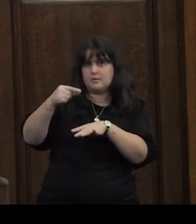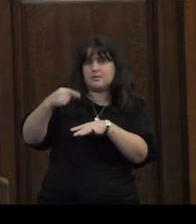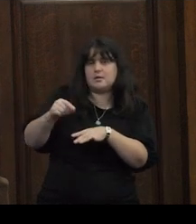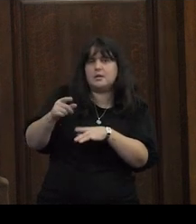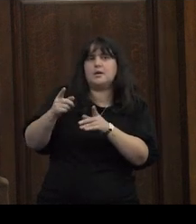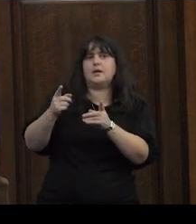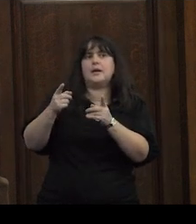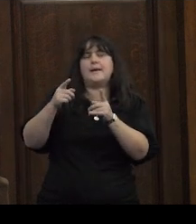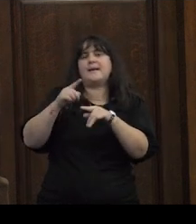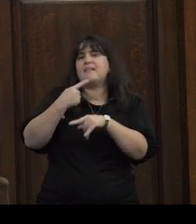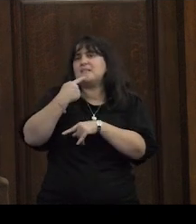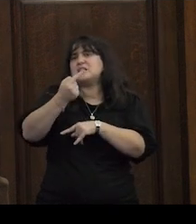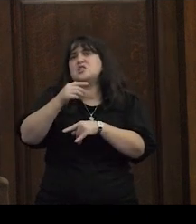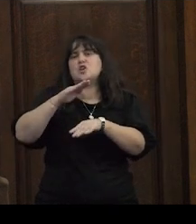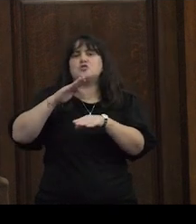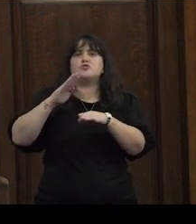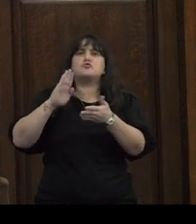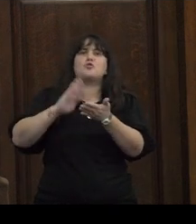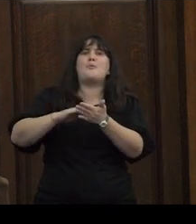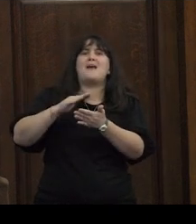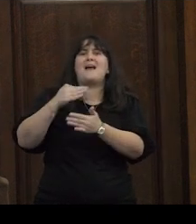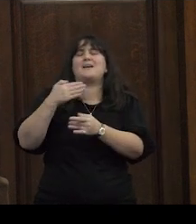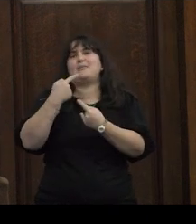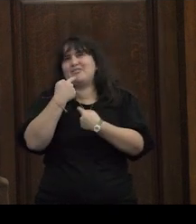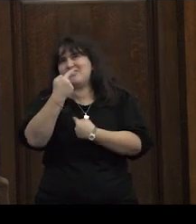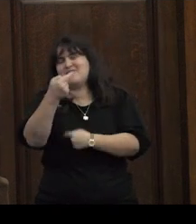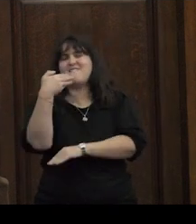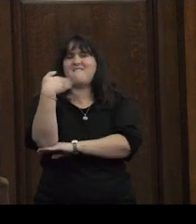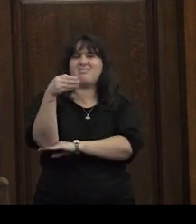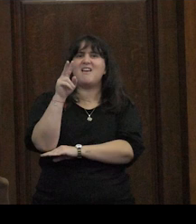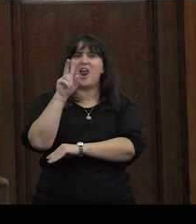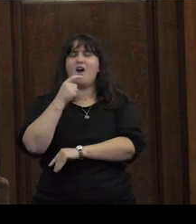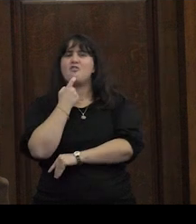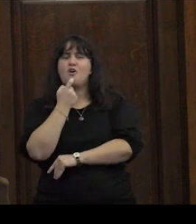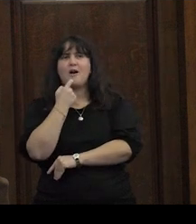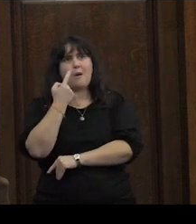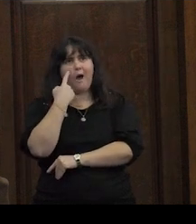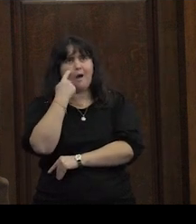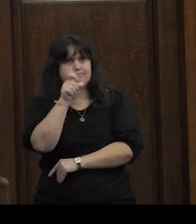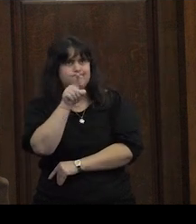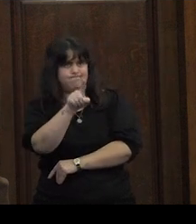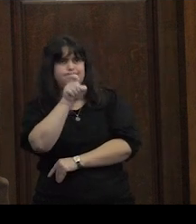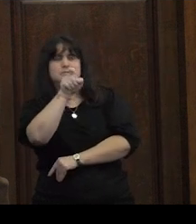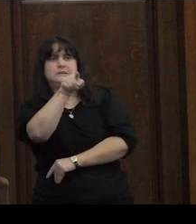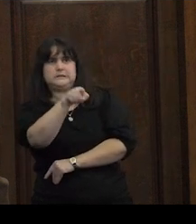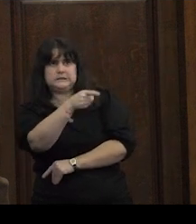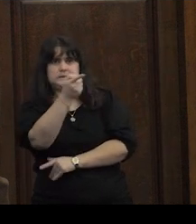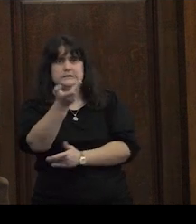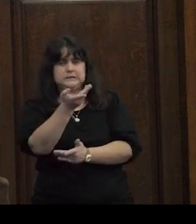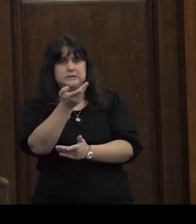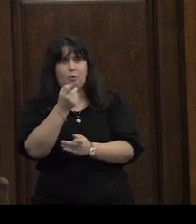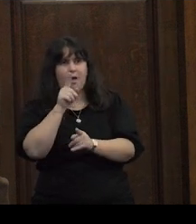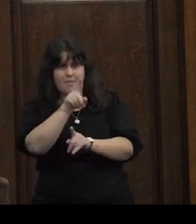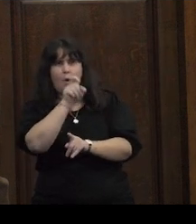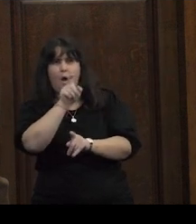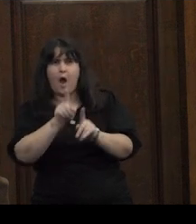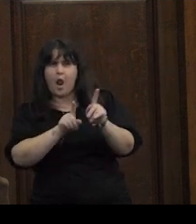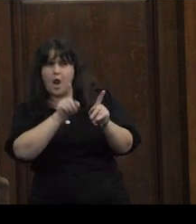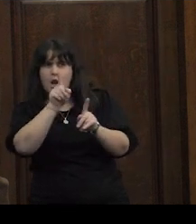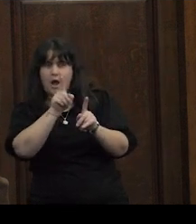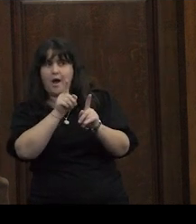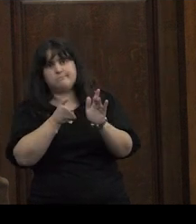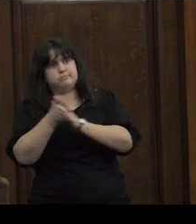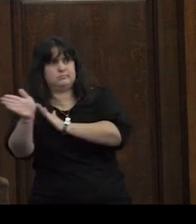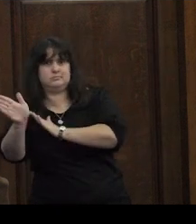habla de la bandera roja para detectar señales que se dice cuando detectas esas